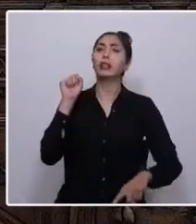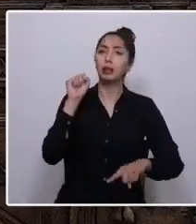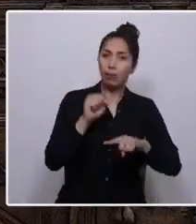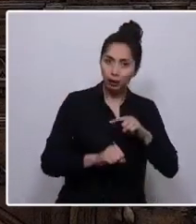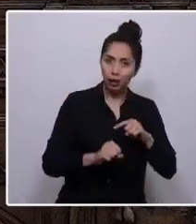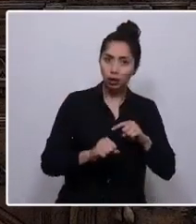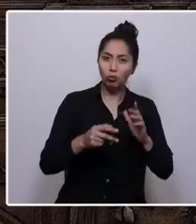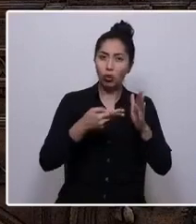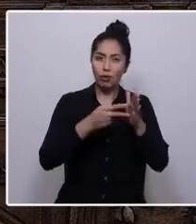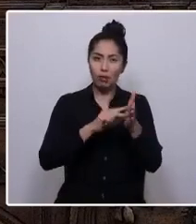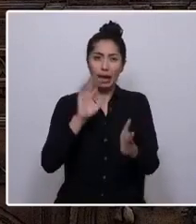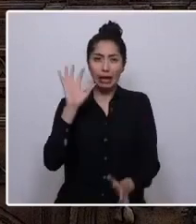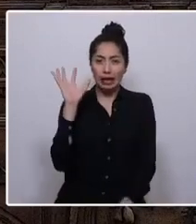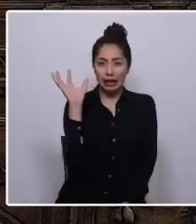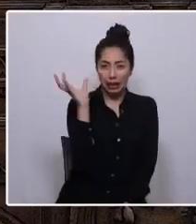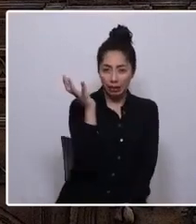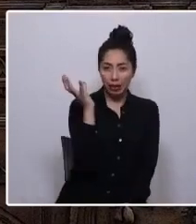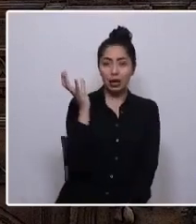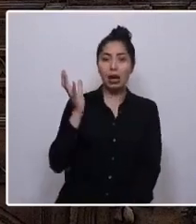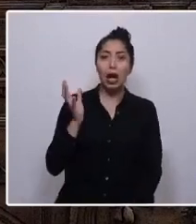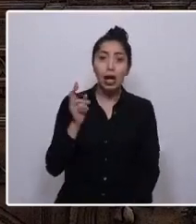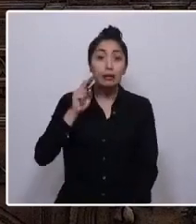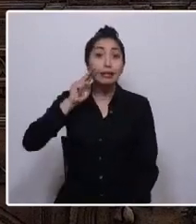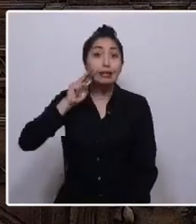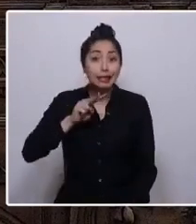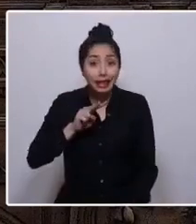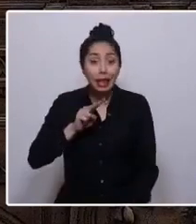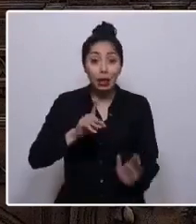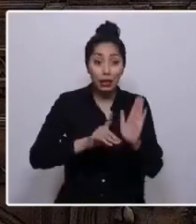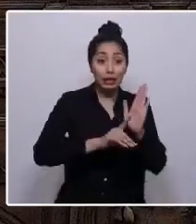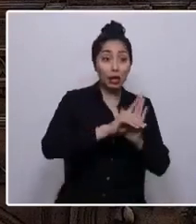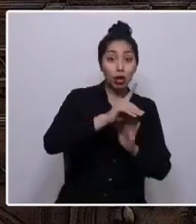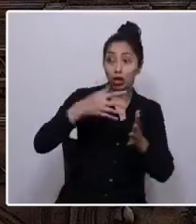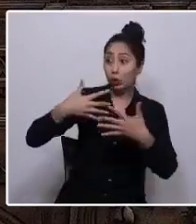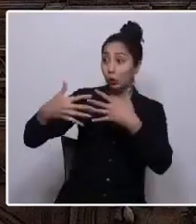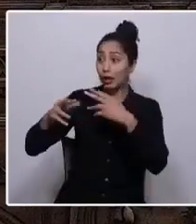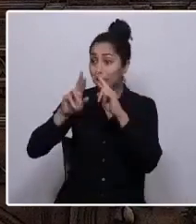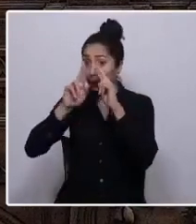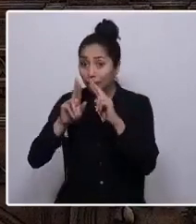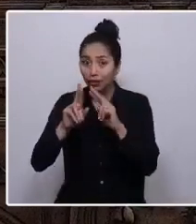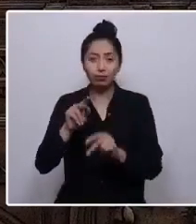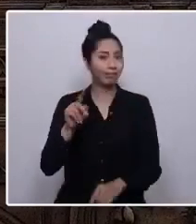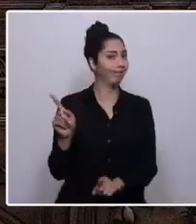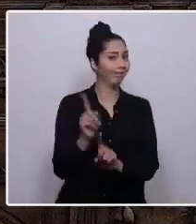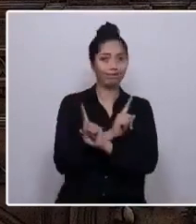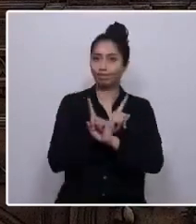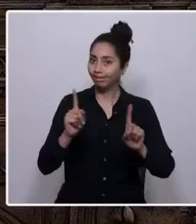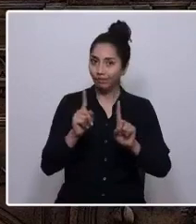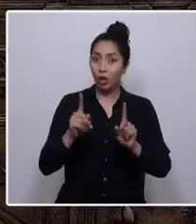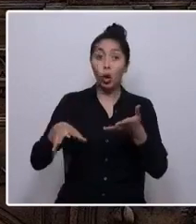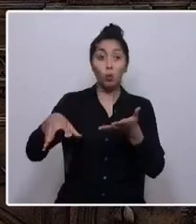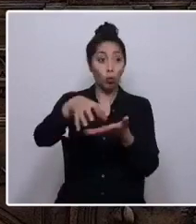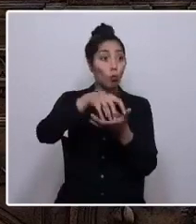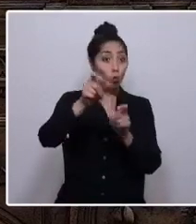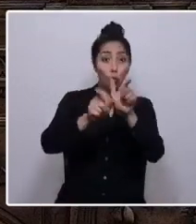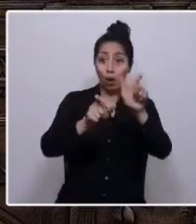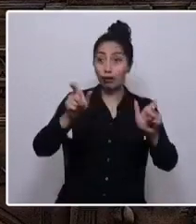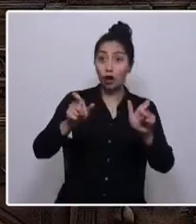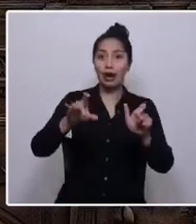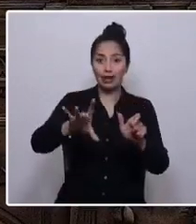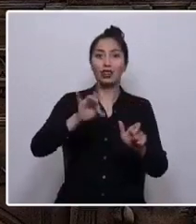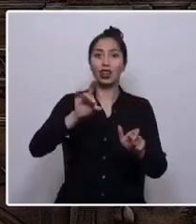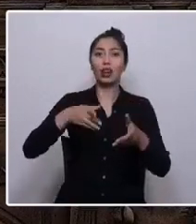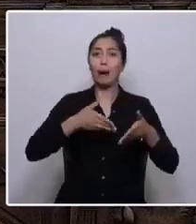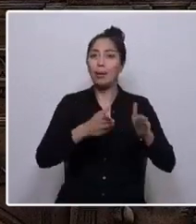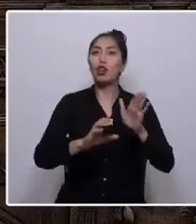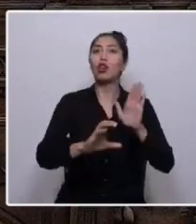sin armonizar el desarrollo con la naturaleza. El pueblo eligió el camino constitucional para salir de